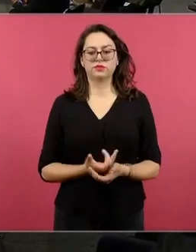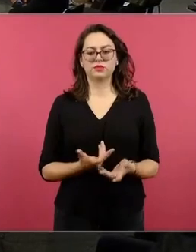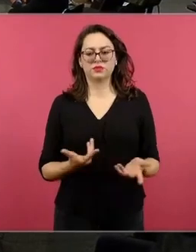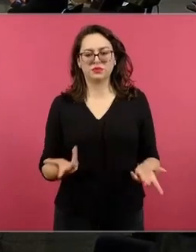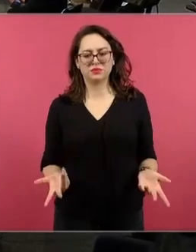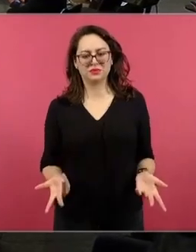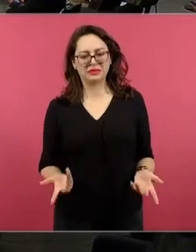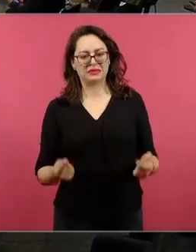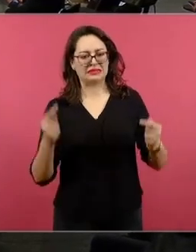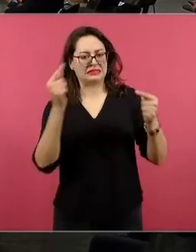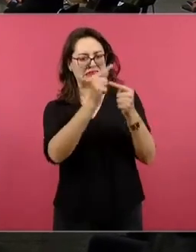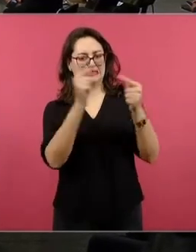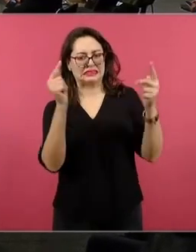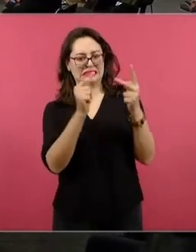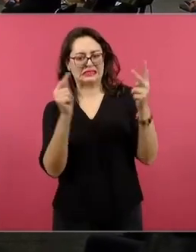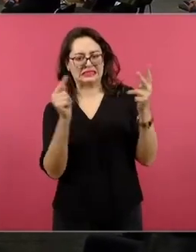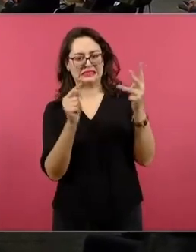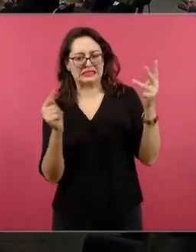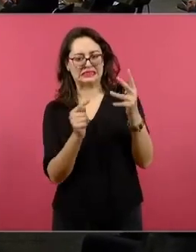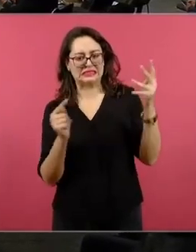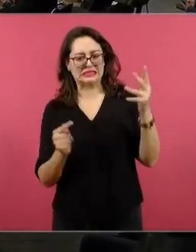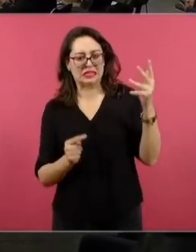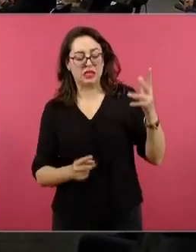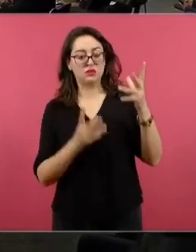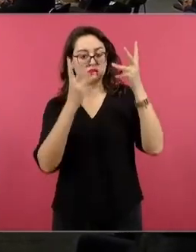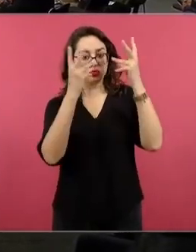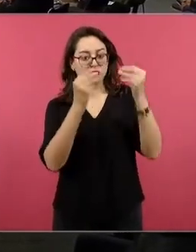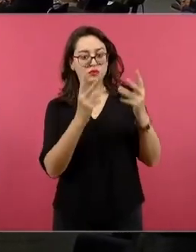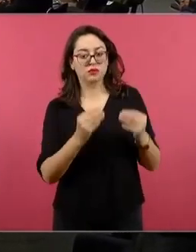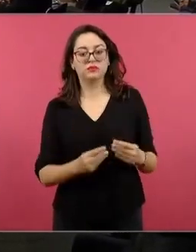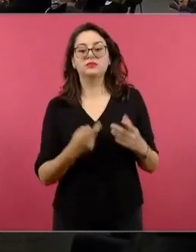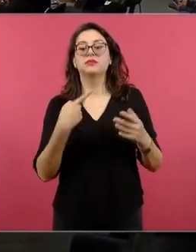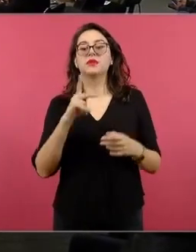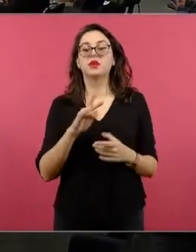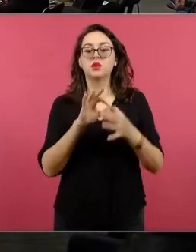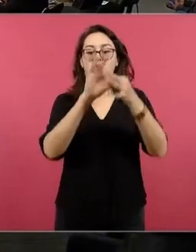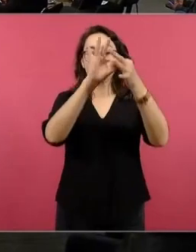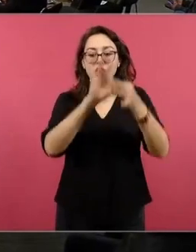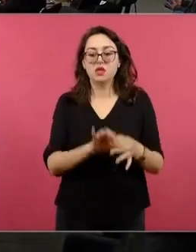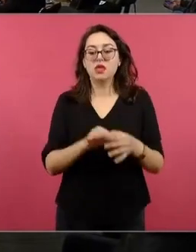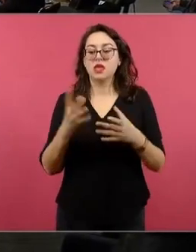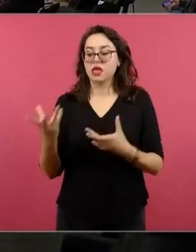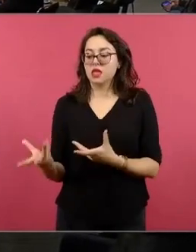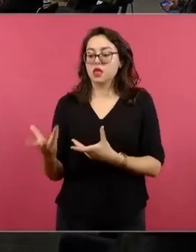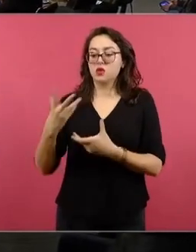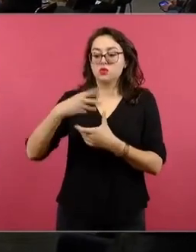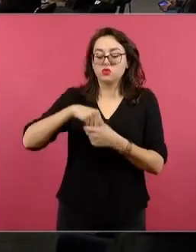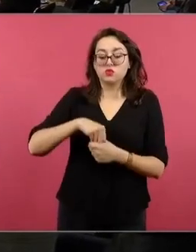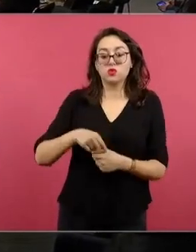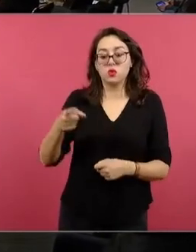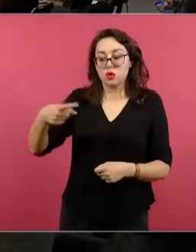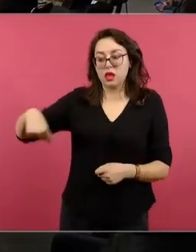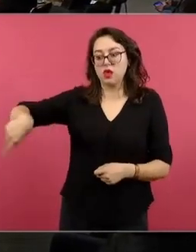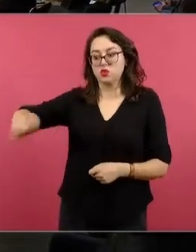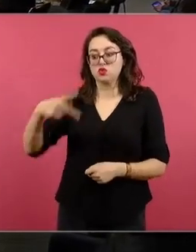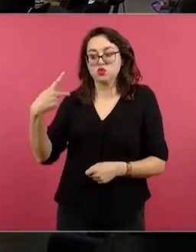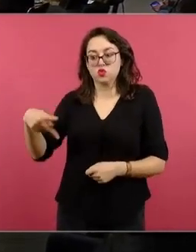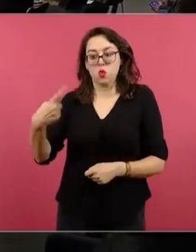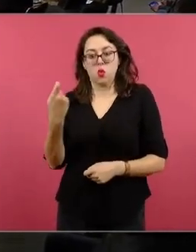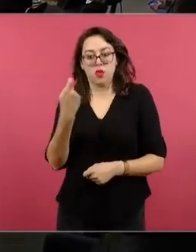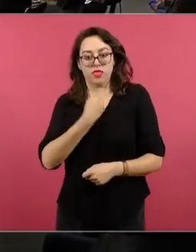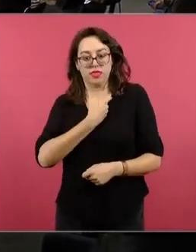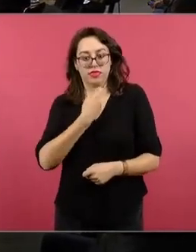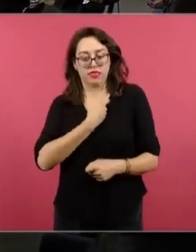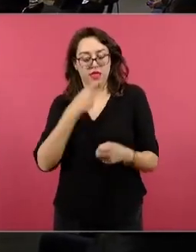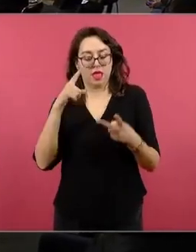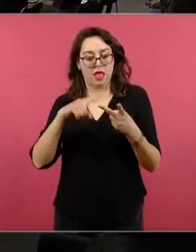¿por qué tantos ejes? Bueno, porque el eje de inclusión forma parte de esta identidad de los estudiantes, el pensamiento crítico que ya